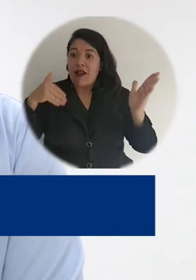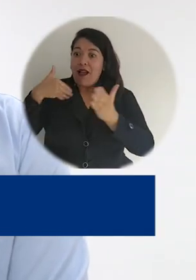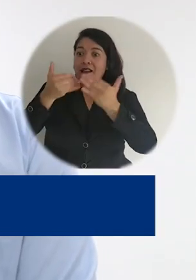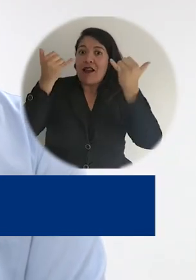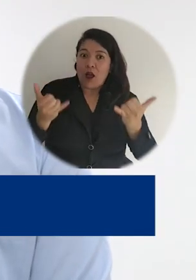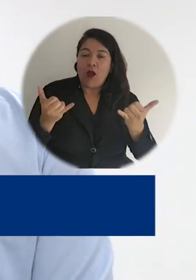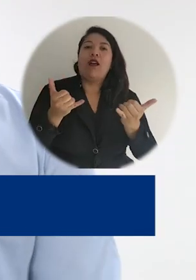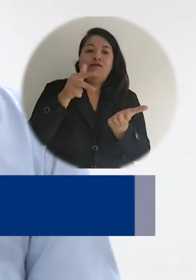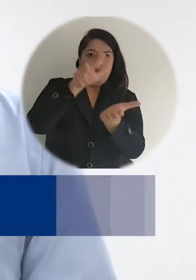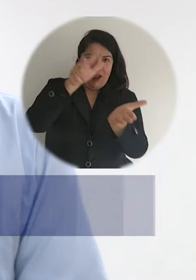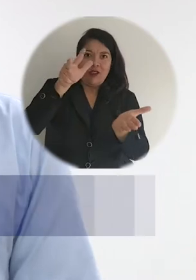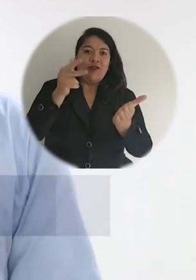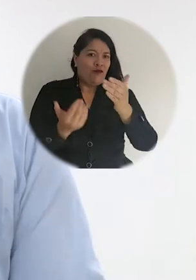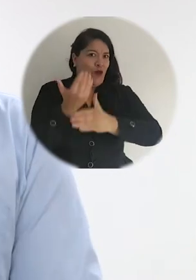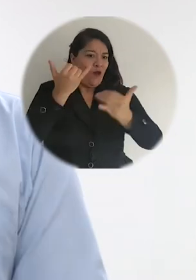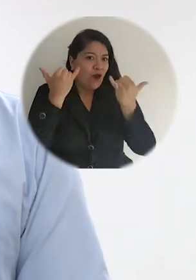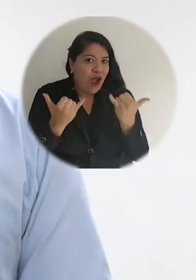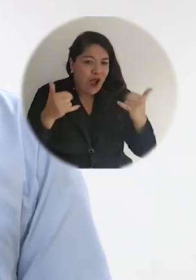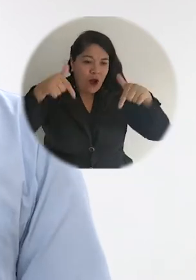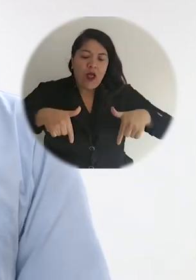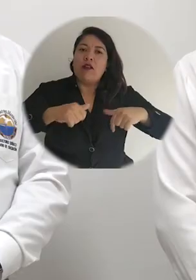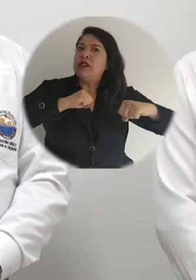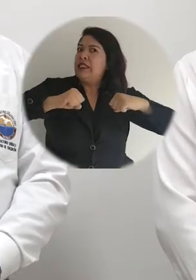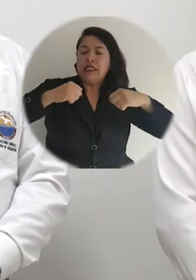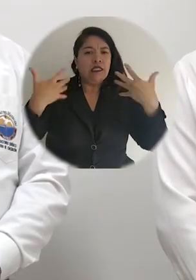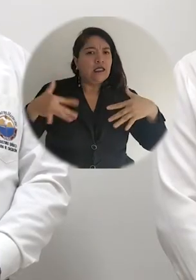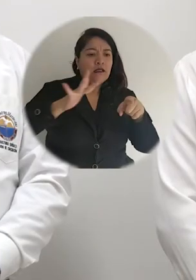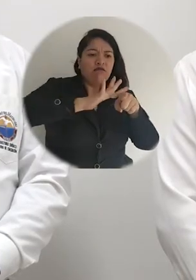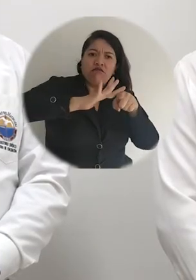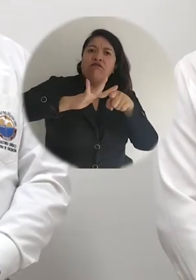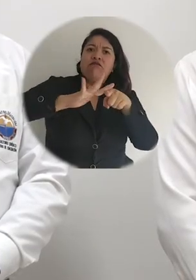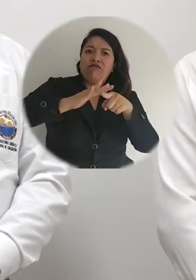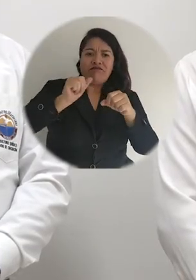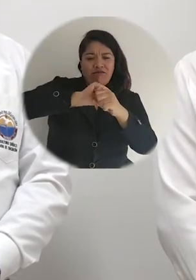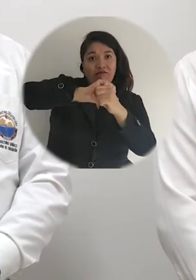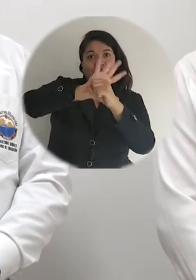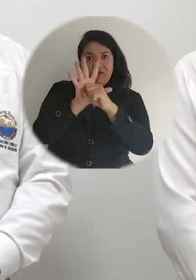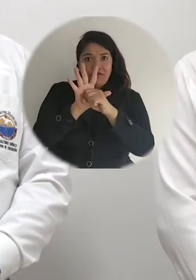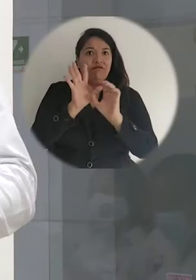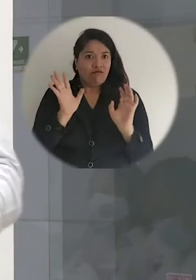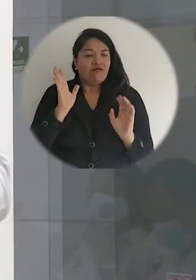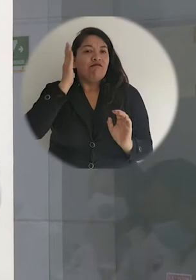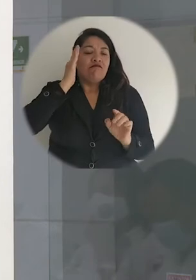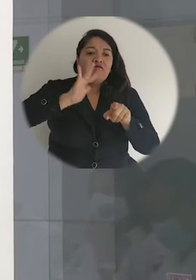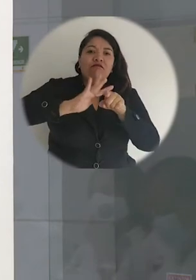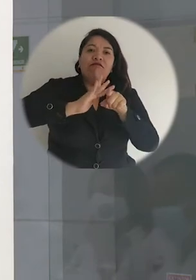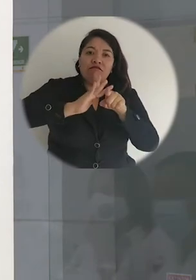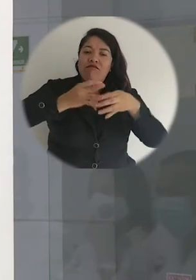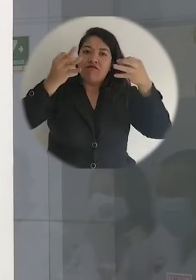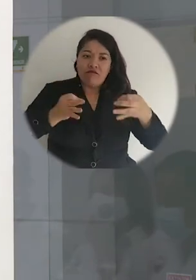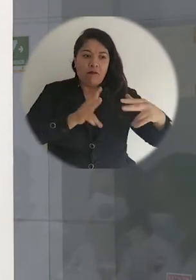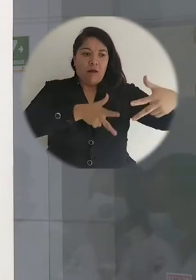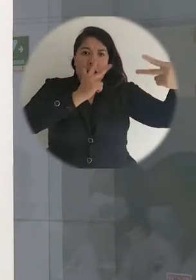en el 2017 y en esta nueva renovación fue un ejercicio muy importante, ya que en tiempos de